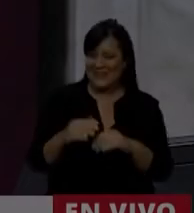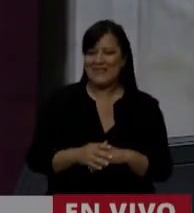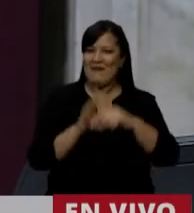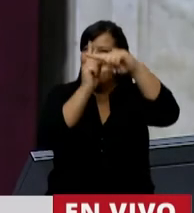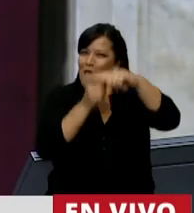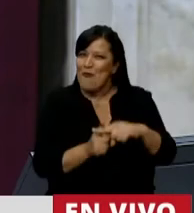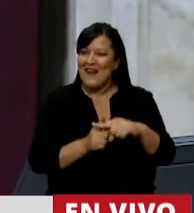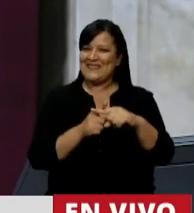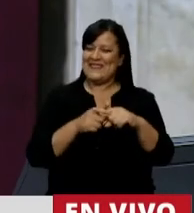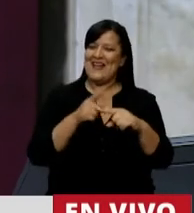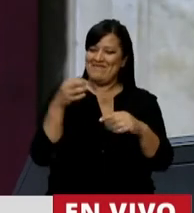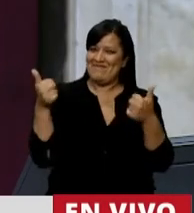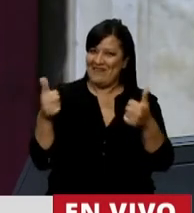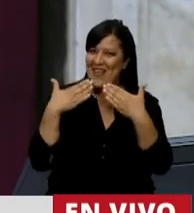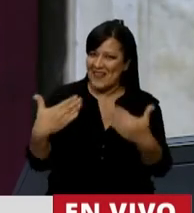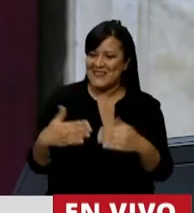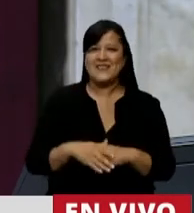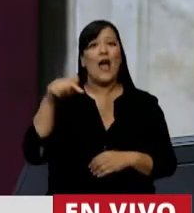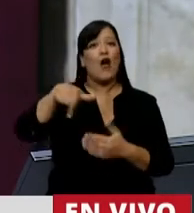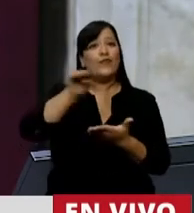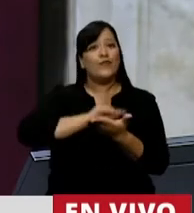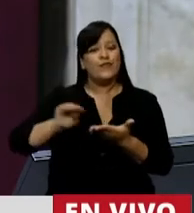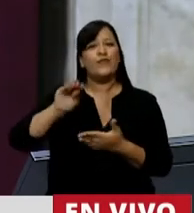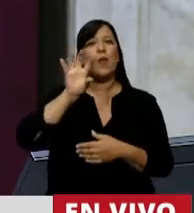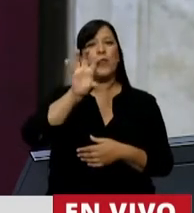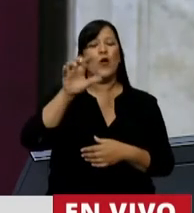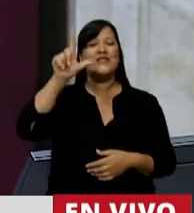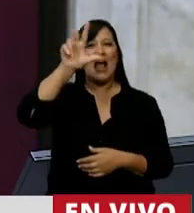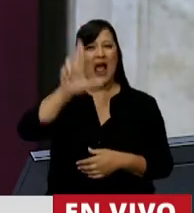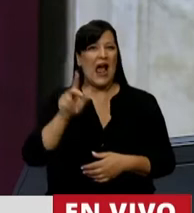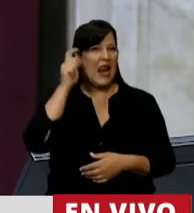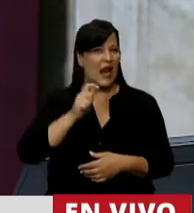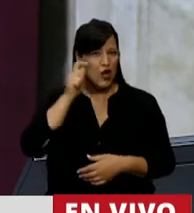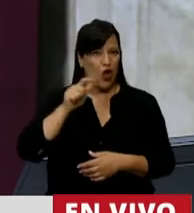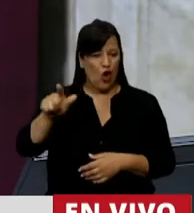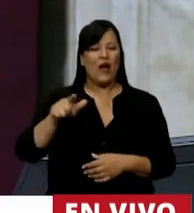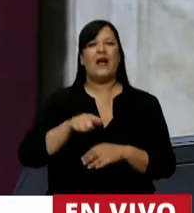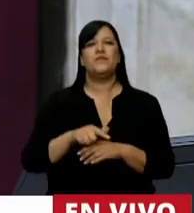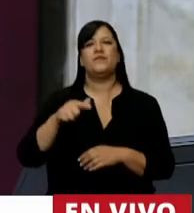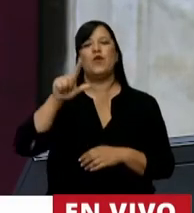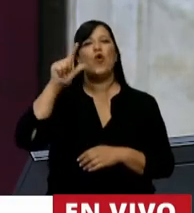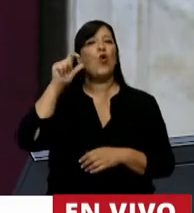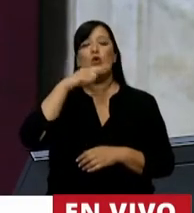Ya está en uso de la palabra el diputado por la provincia de La Rioja, Julio Saad.